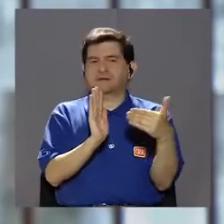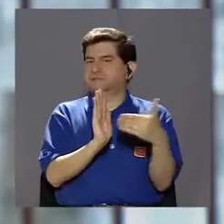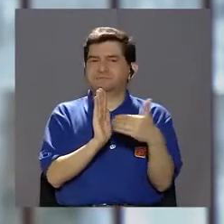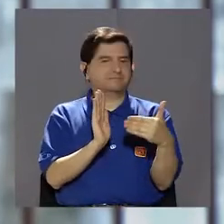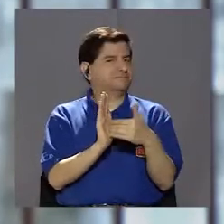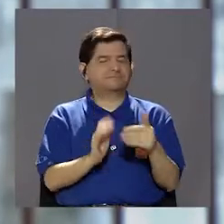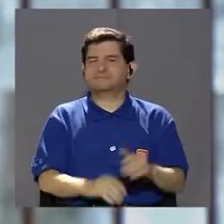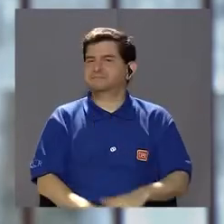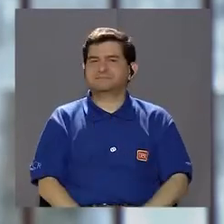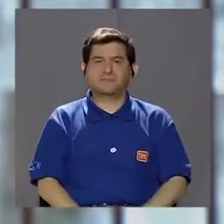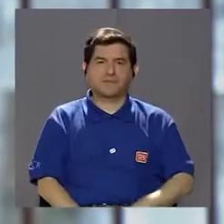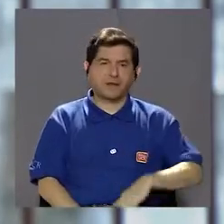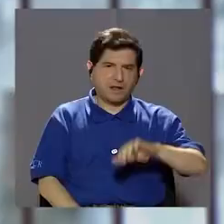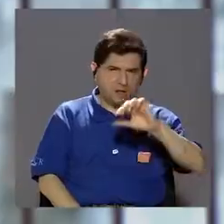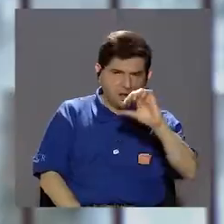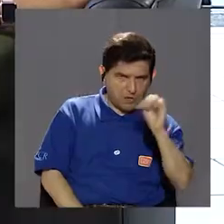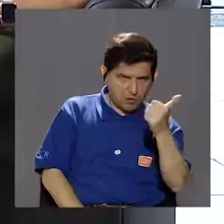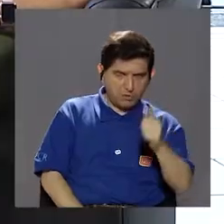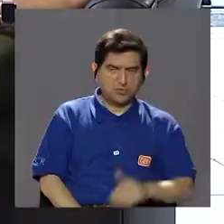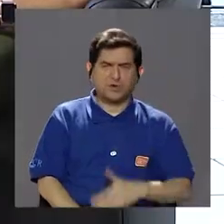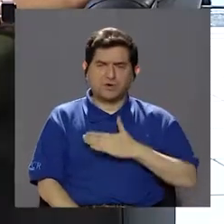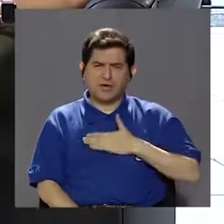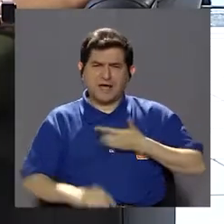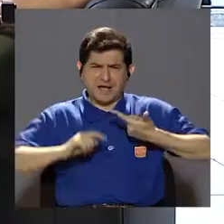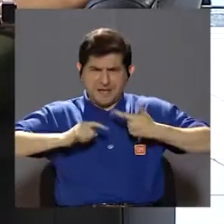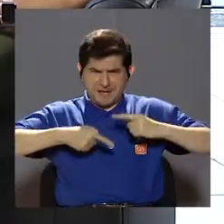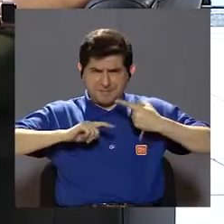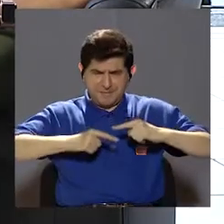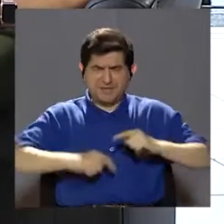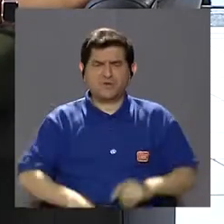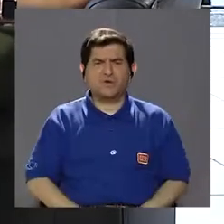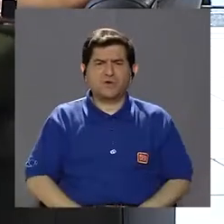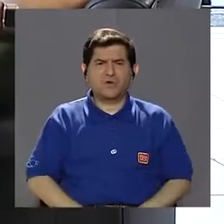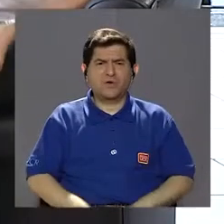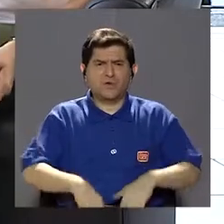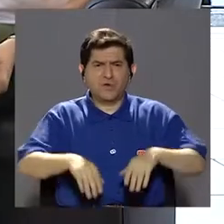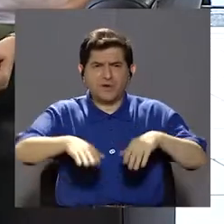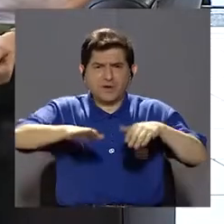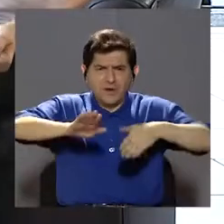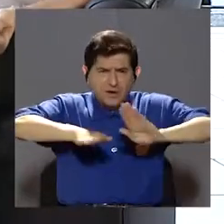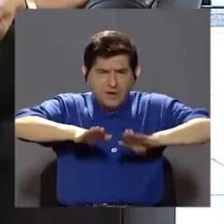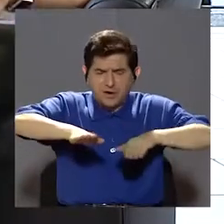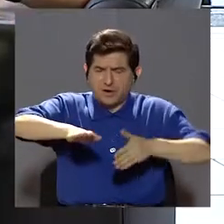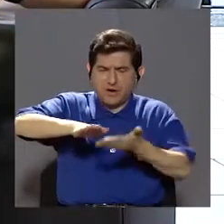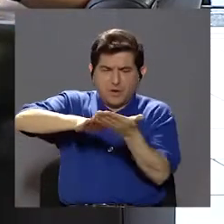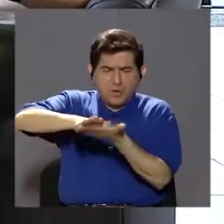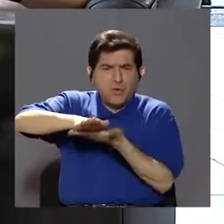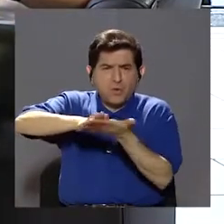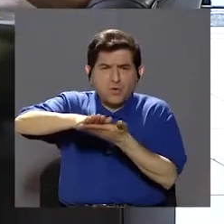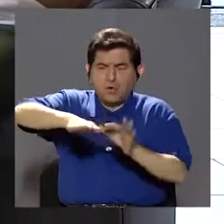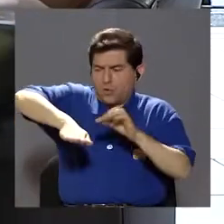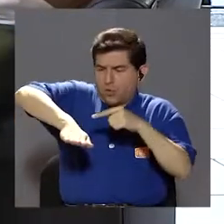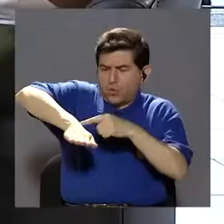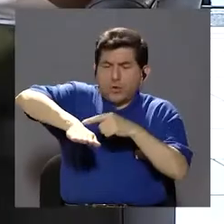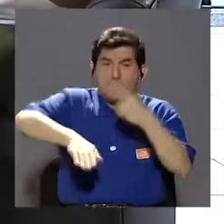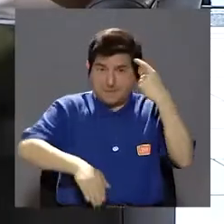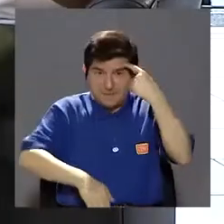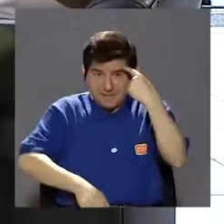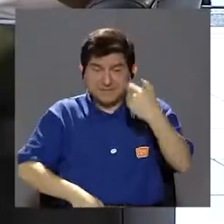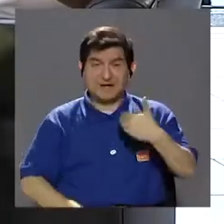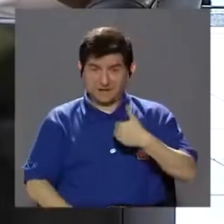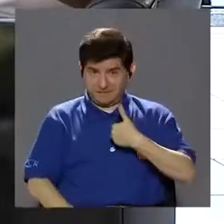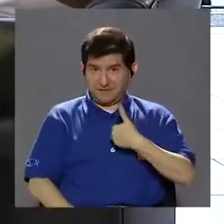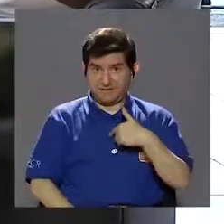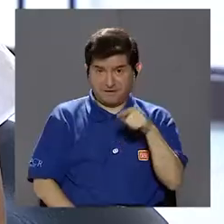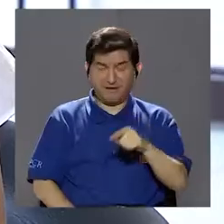tiene que molestar. Lo otro, Jonathan, si a mí me duele el tobillo o la planta del pie, yo ya podría pensar